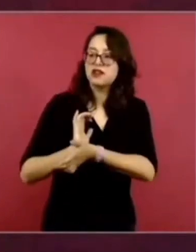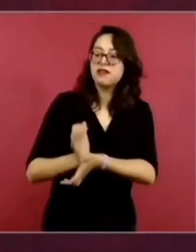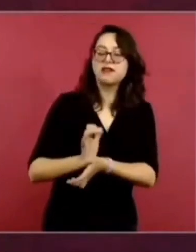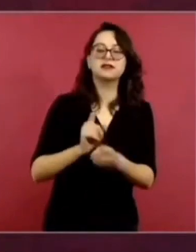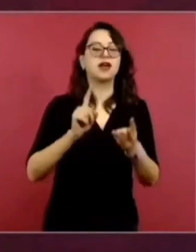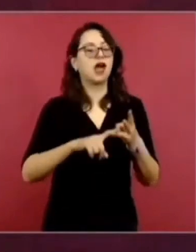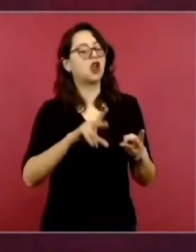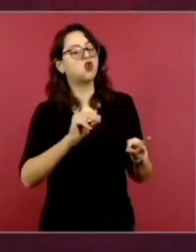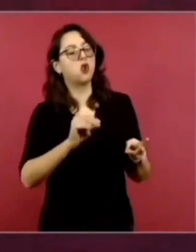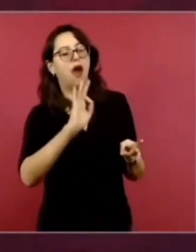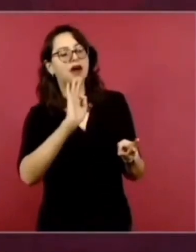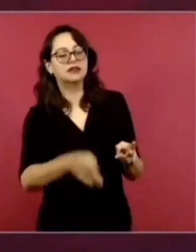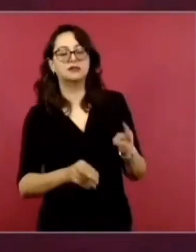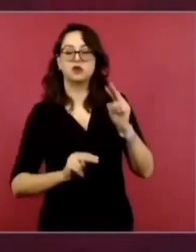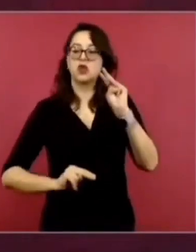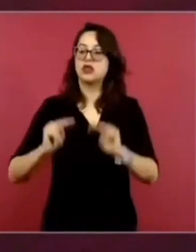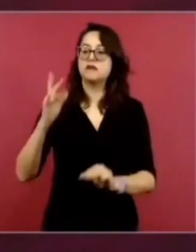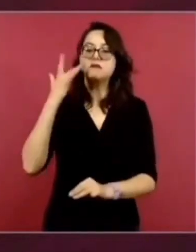ya no quiere